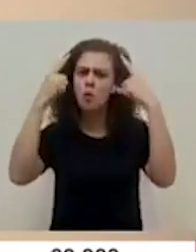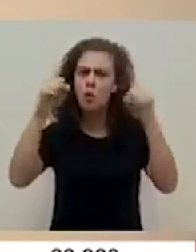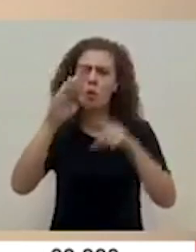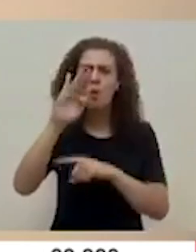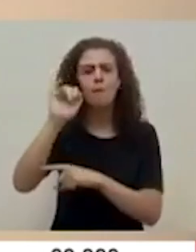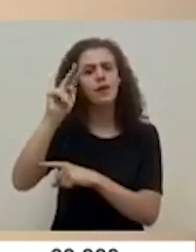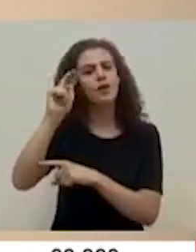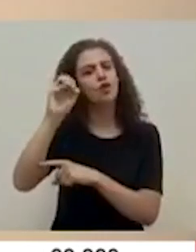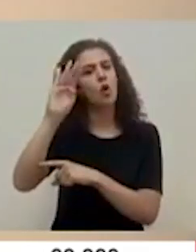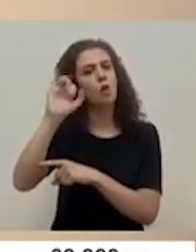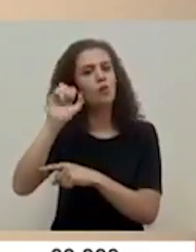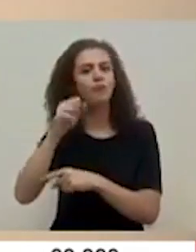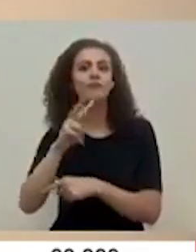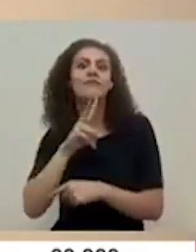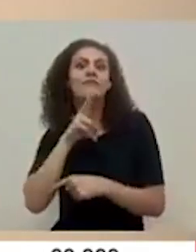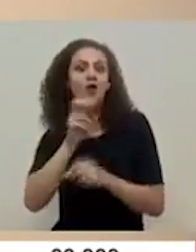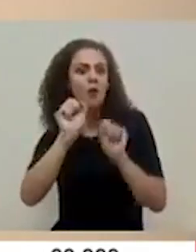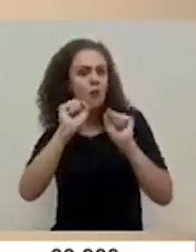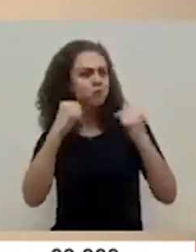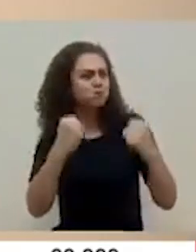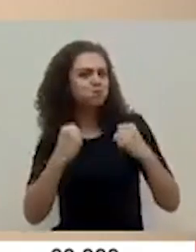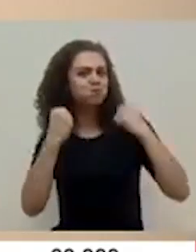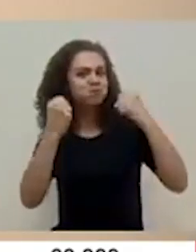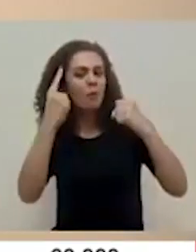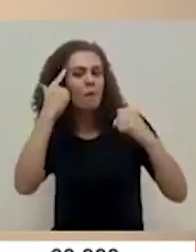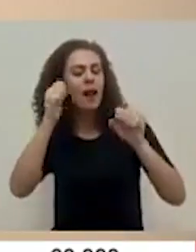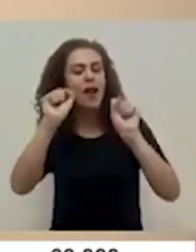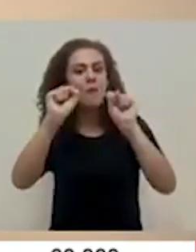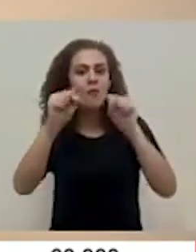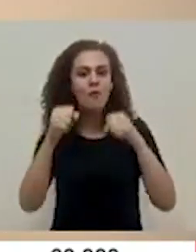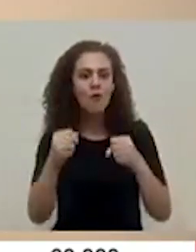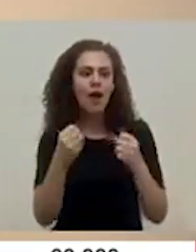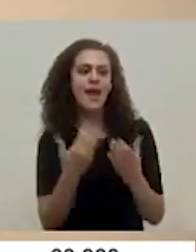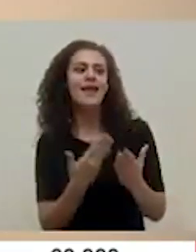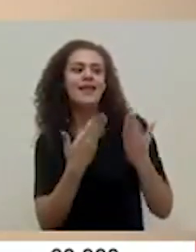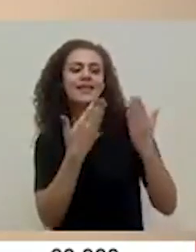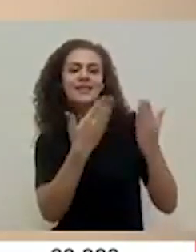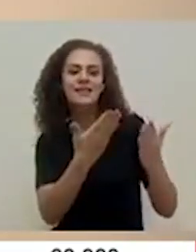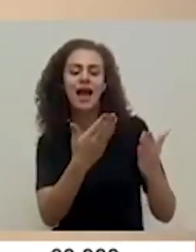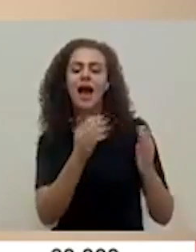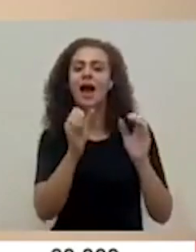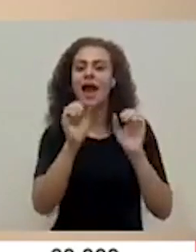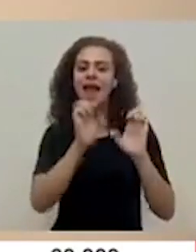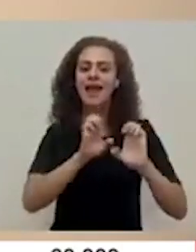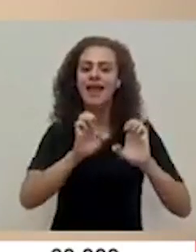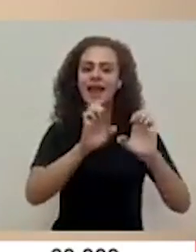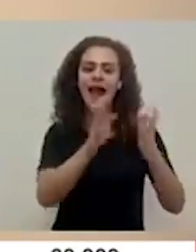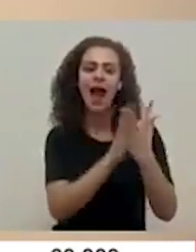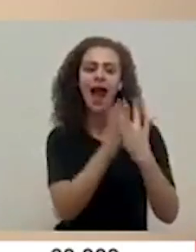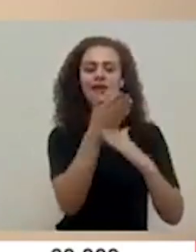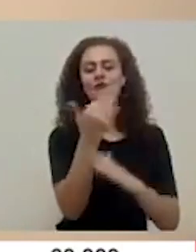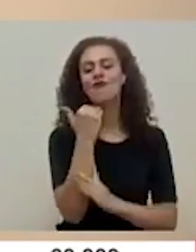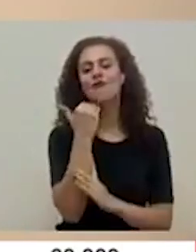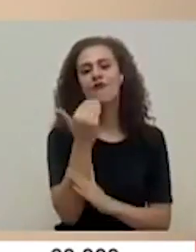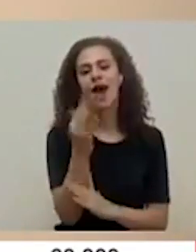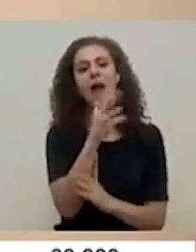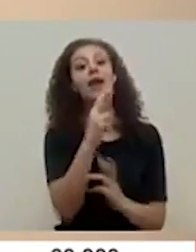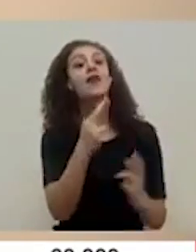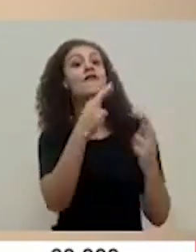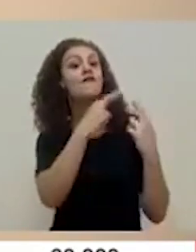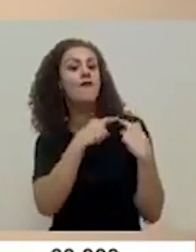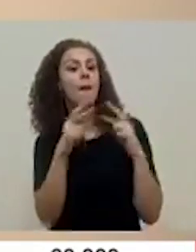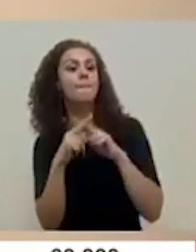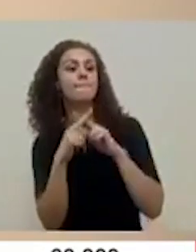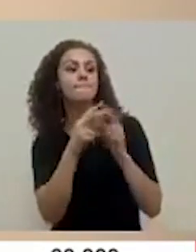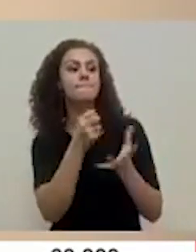binomio que verdaderamente resulta potente para poder garantizar una estrategia de acceso fácil y responsable al